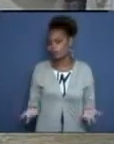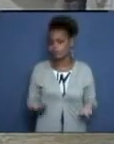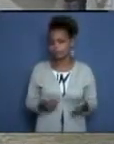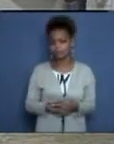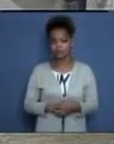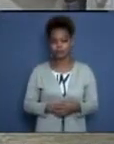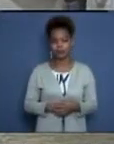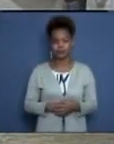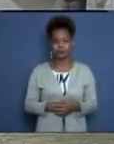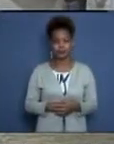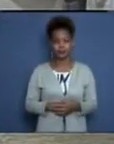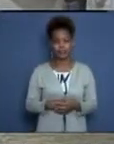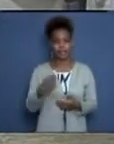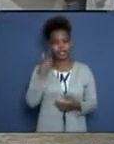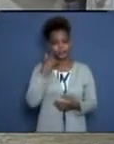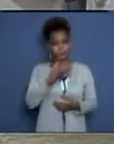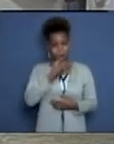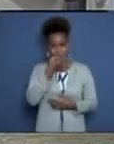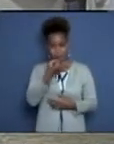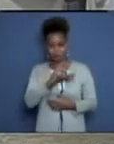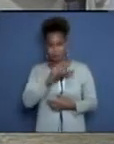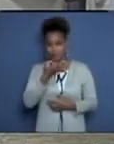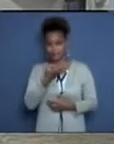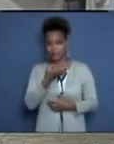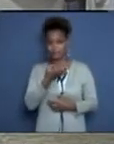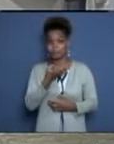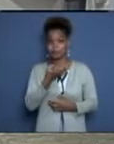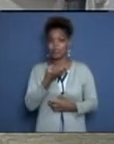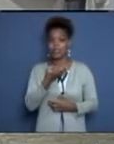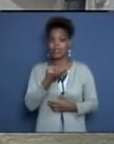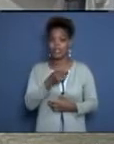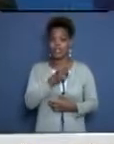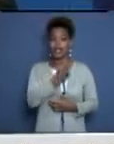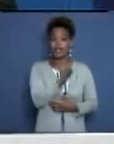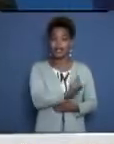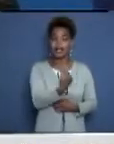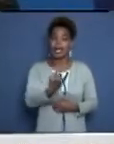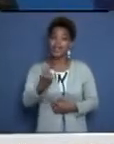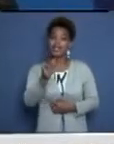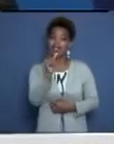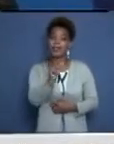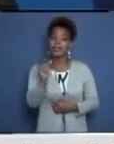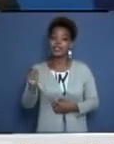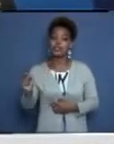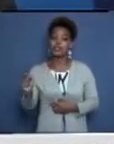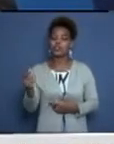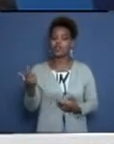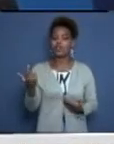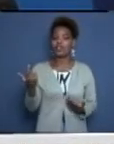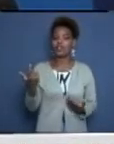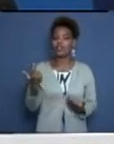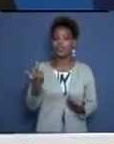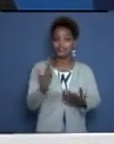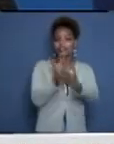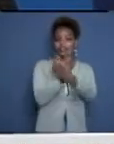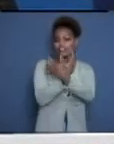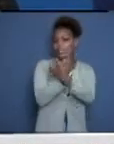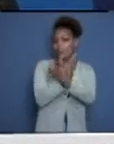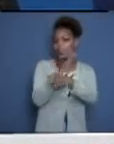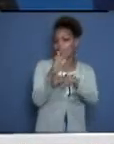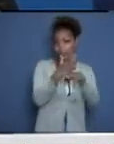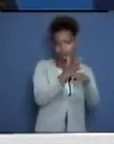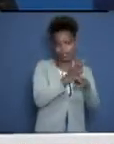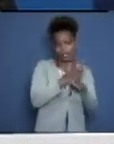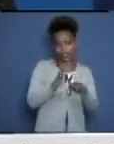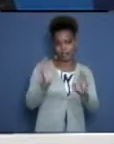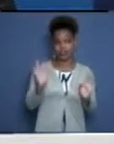las personas tienen un riesgo diferente de desarrollar complicaciones, las personas que se contagian tienen